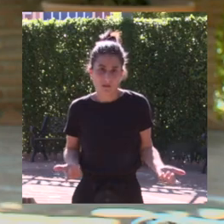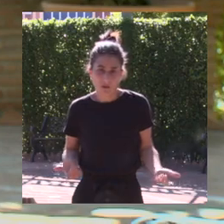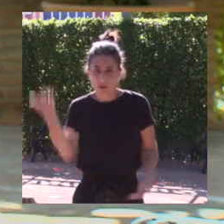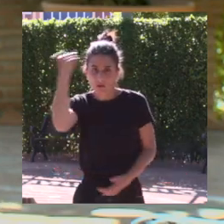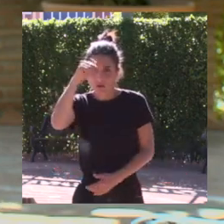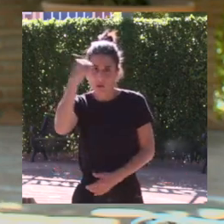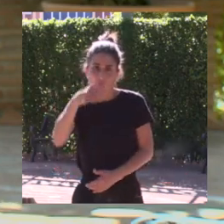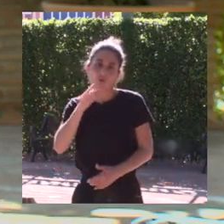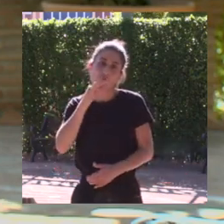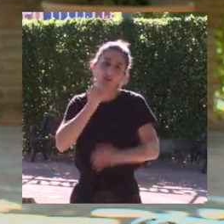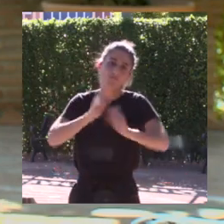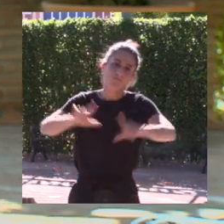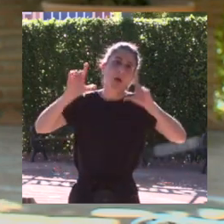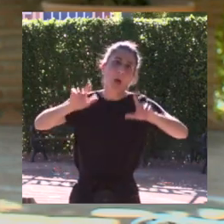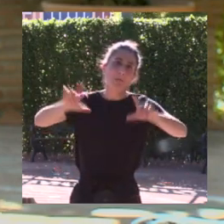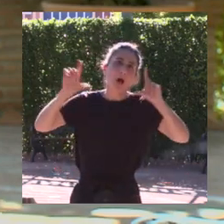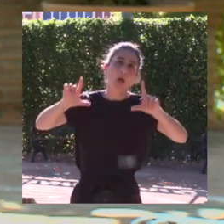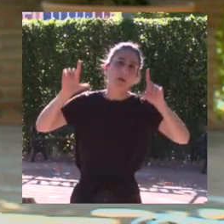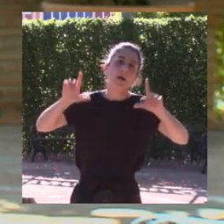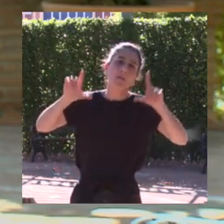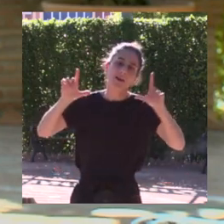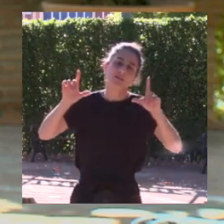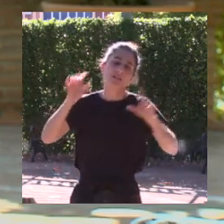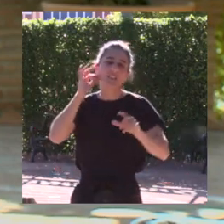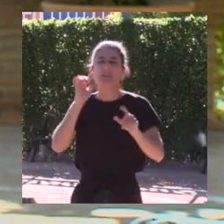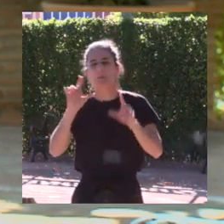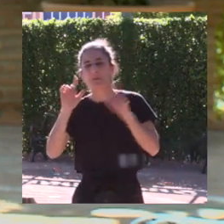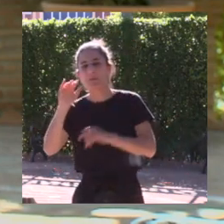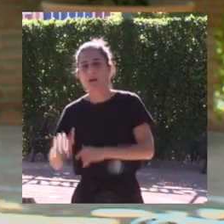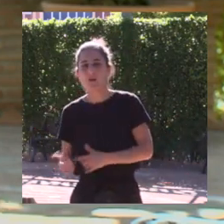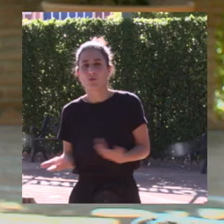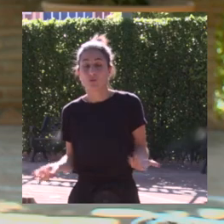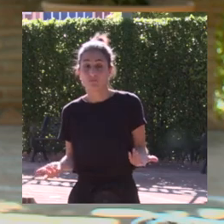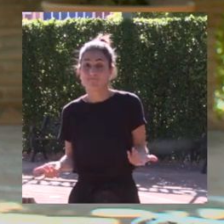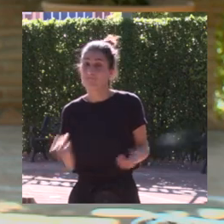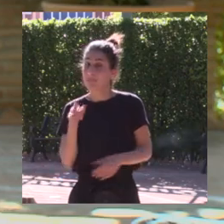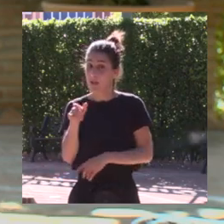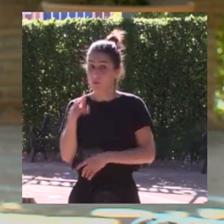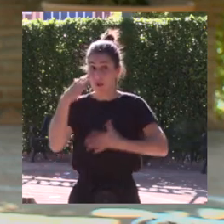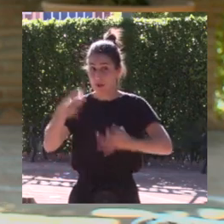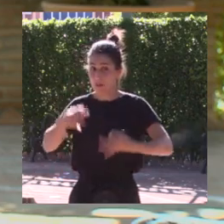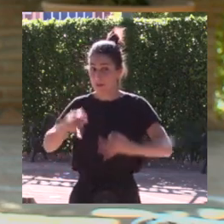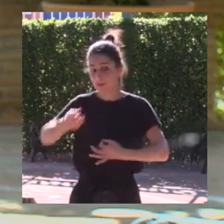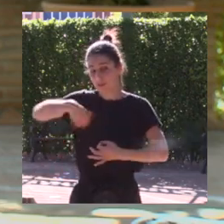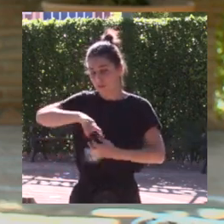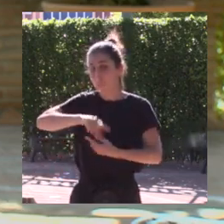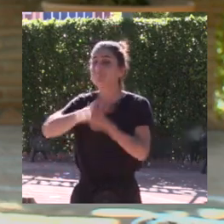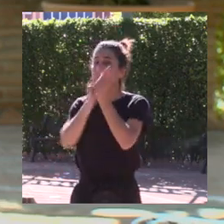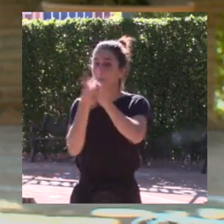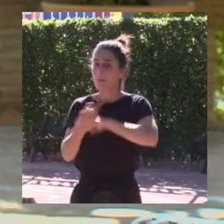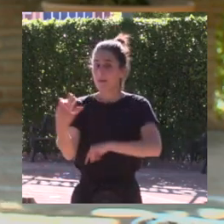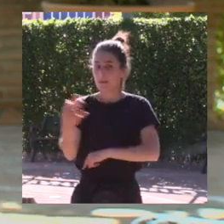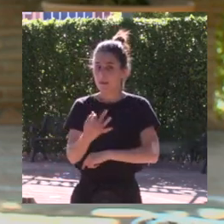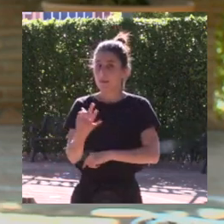siguen teniendo mucha más cobertura mediática que las chicas y esto es algo que realmente hay que seguir